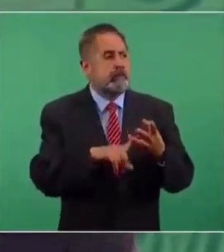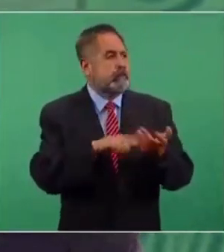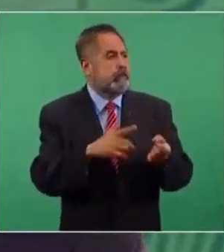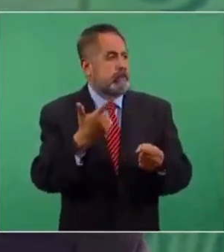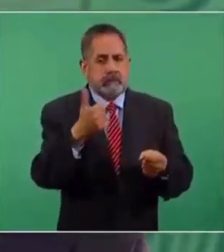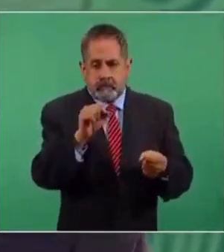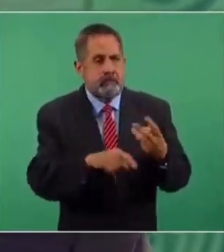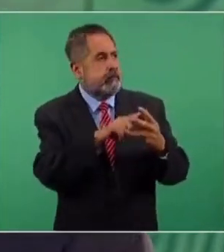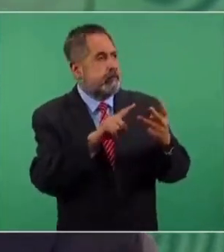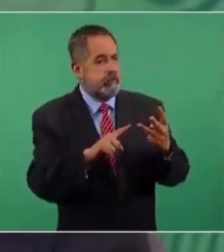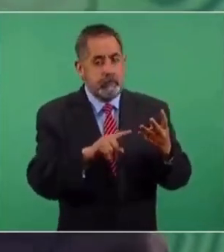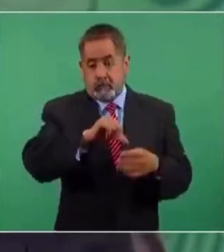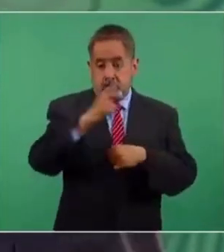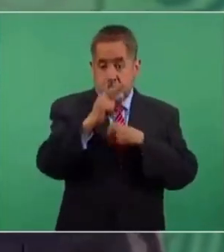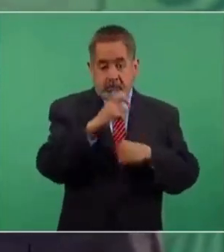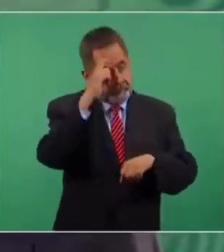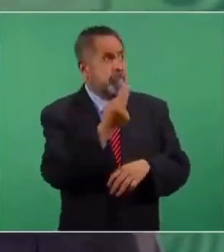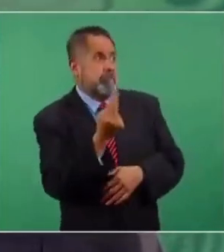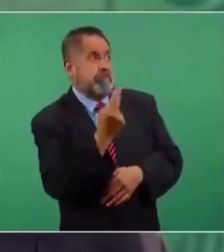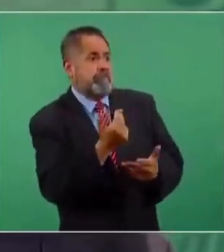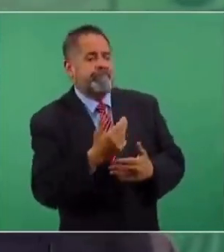del gas del extranjero,